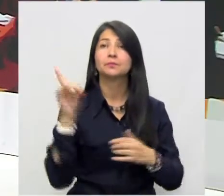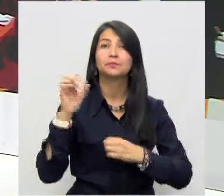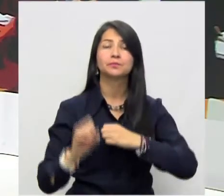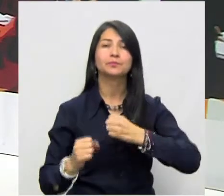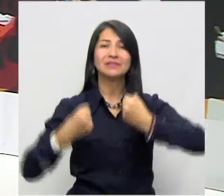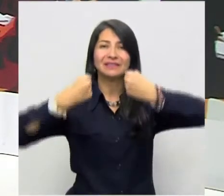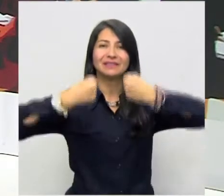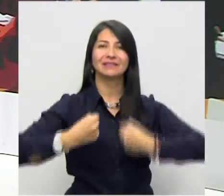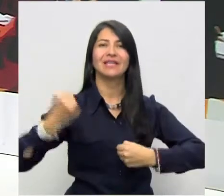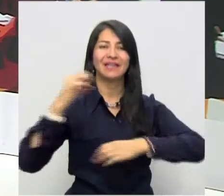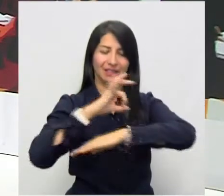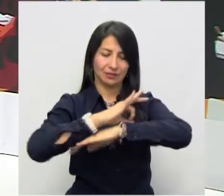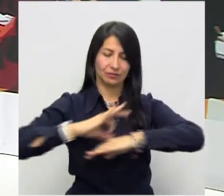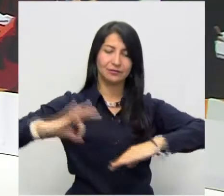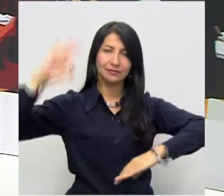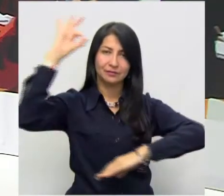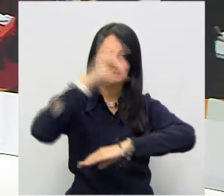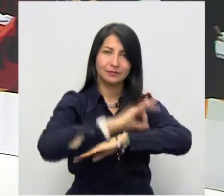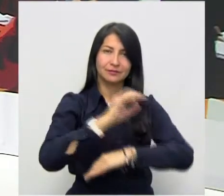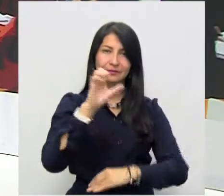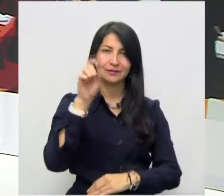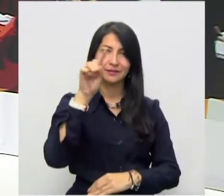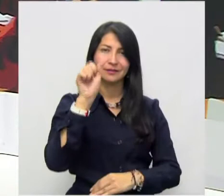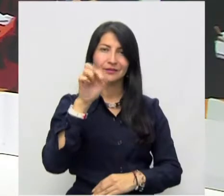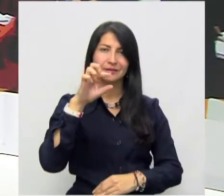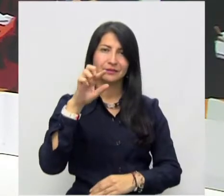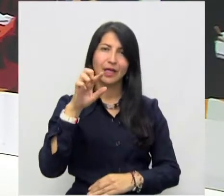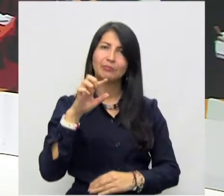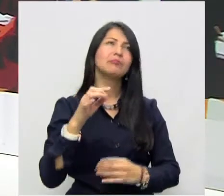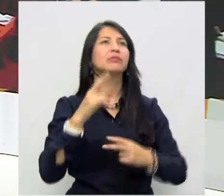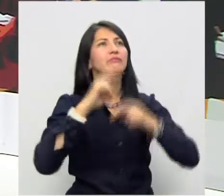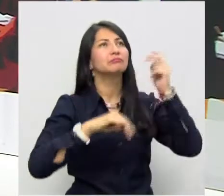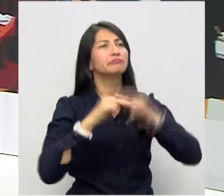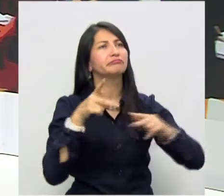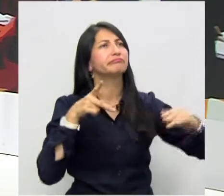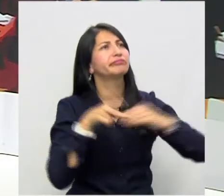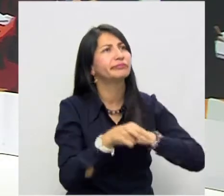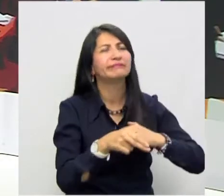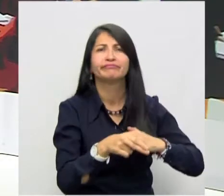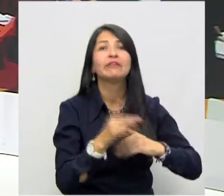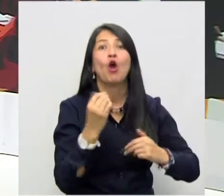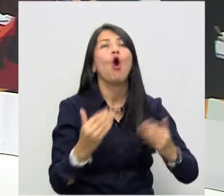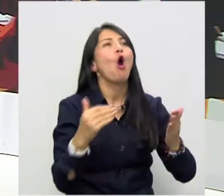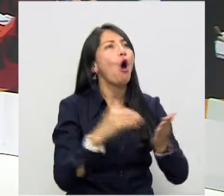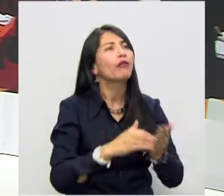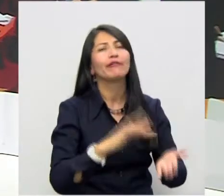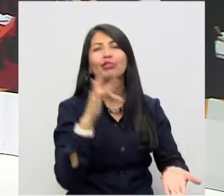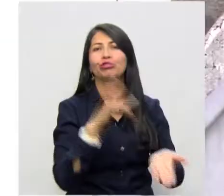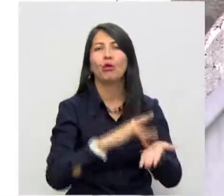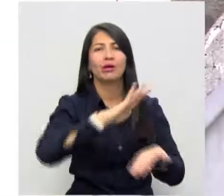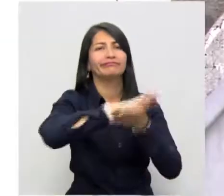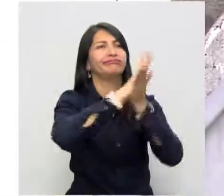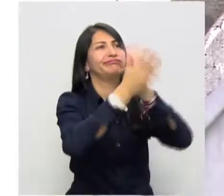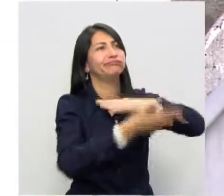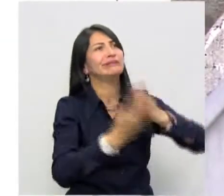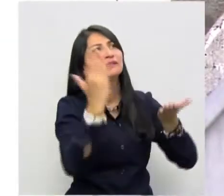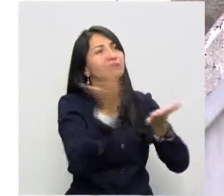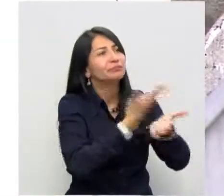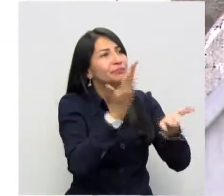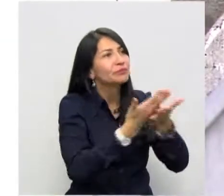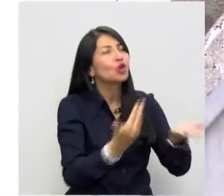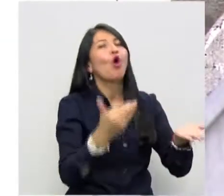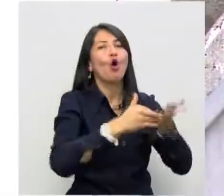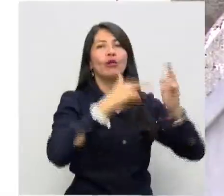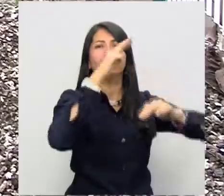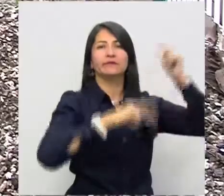ESAB en Santa Marta tendrá que ser demolida y construida nuevamente, pero no hay plata para las nuevas obras.